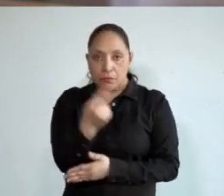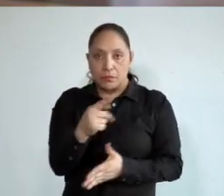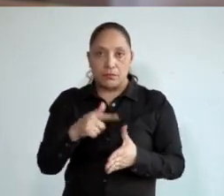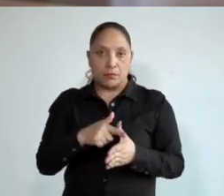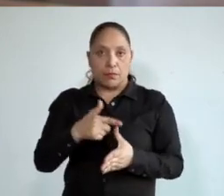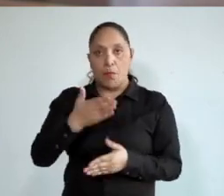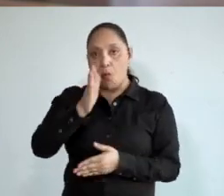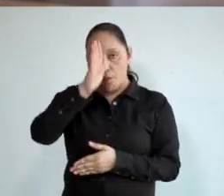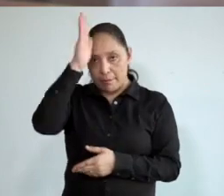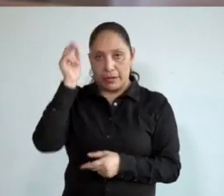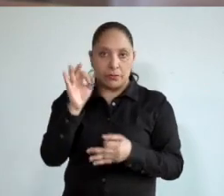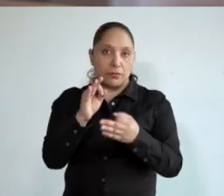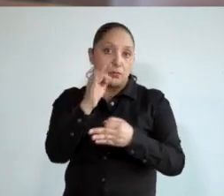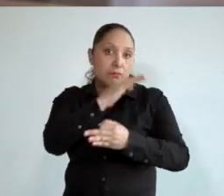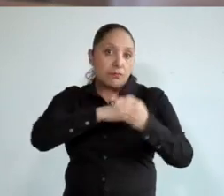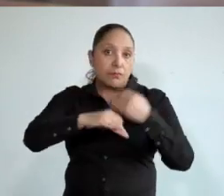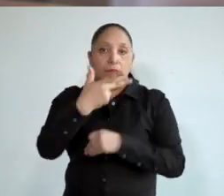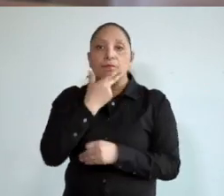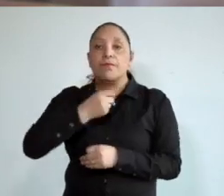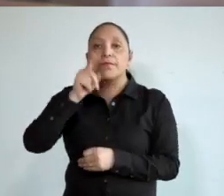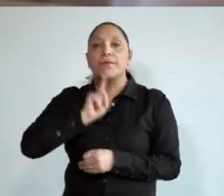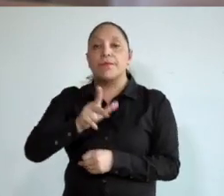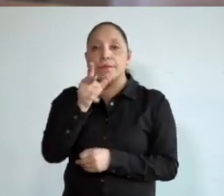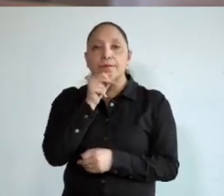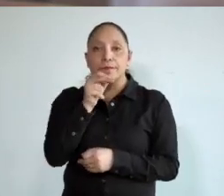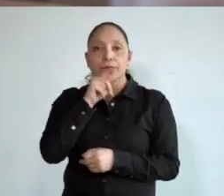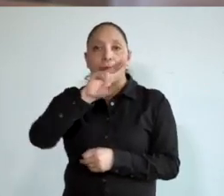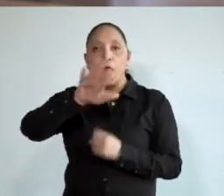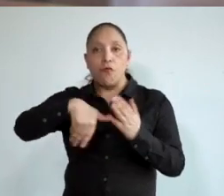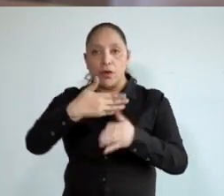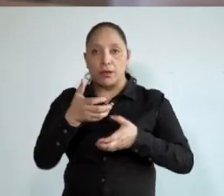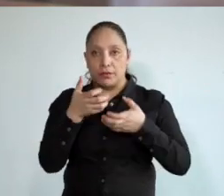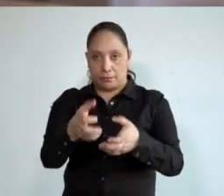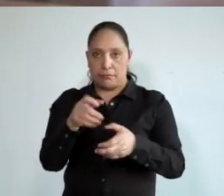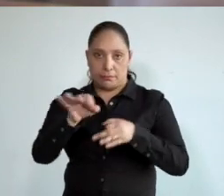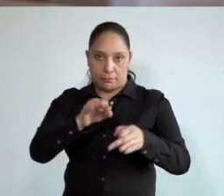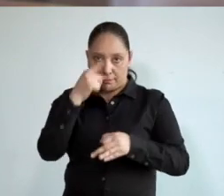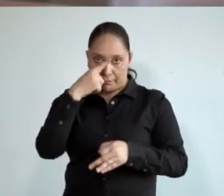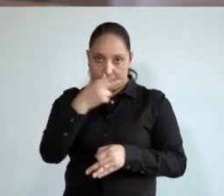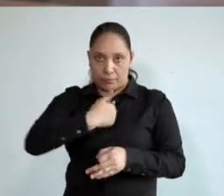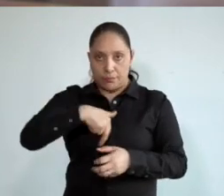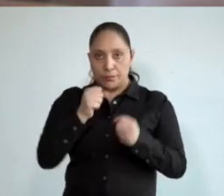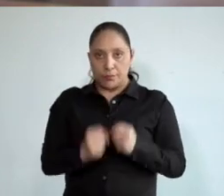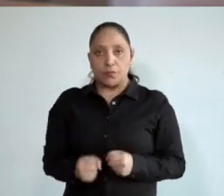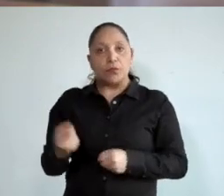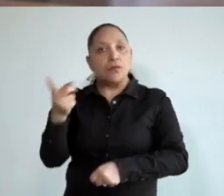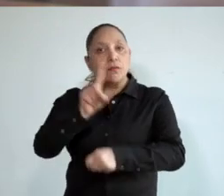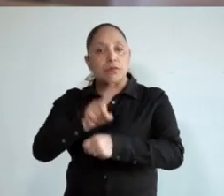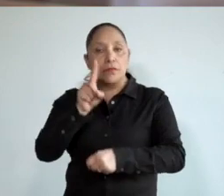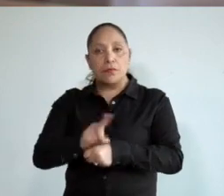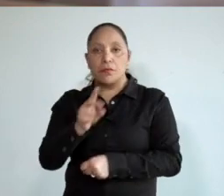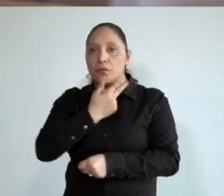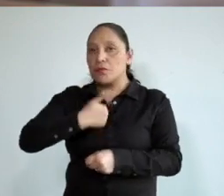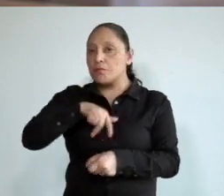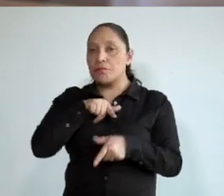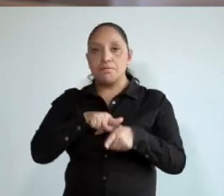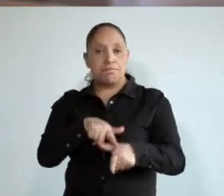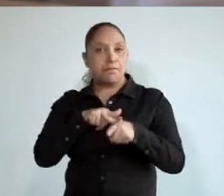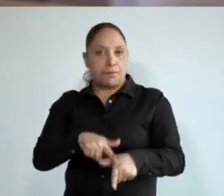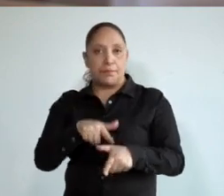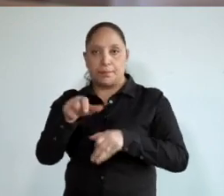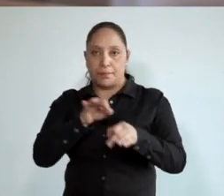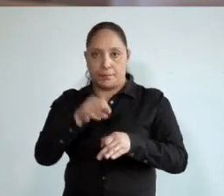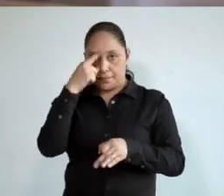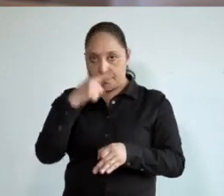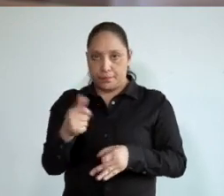bomberos y a las y los policías que están en la calle trabajando por nuestra seguridad. Todos los días vamos a